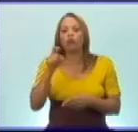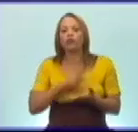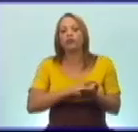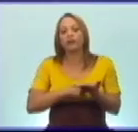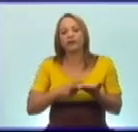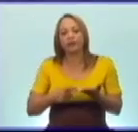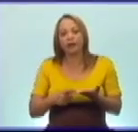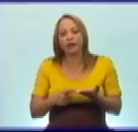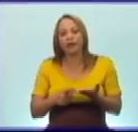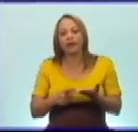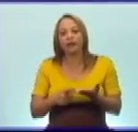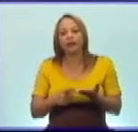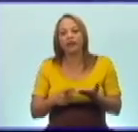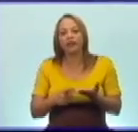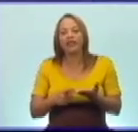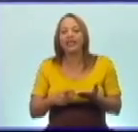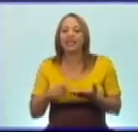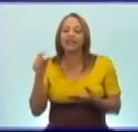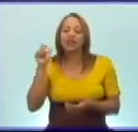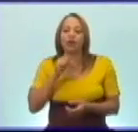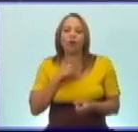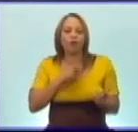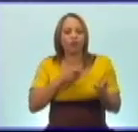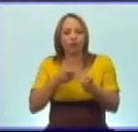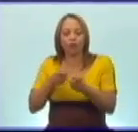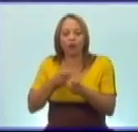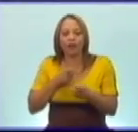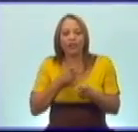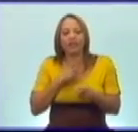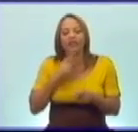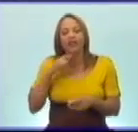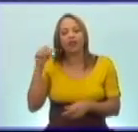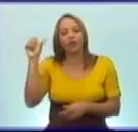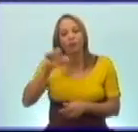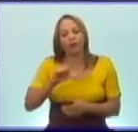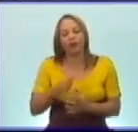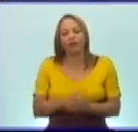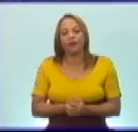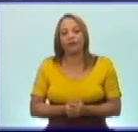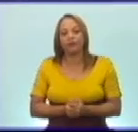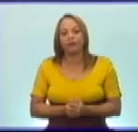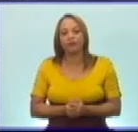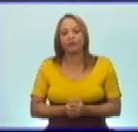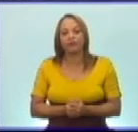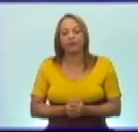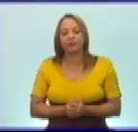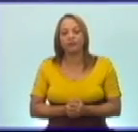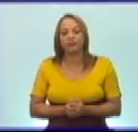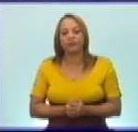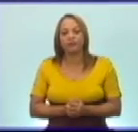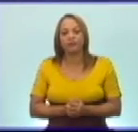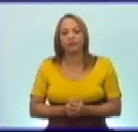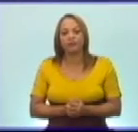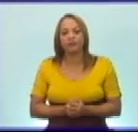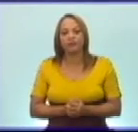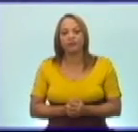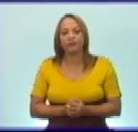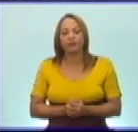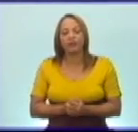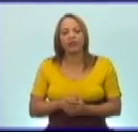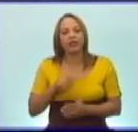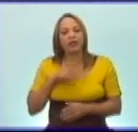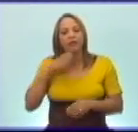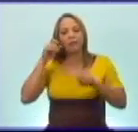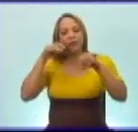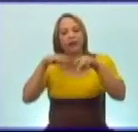y del cobardía y ataque de ayer, de la agresión de los mercenarios. Marchemos a las